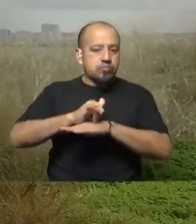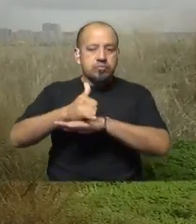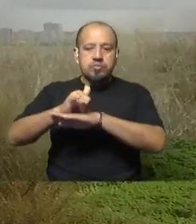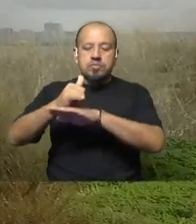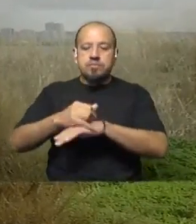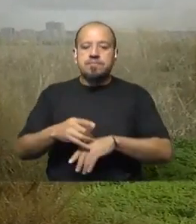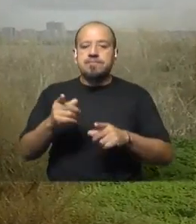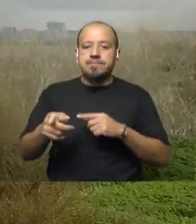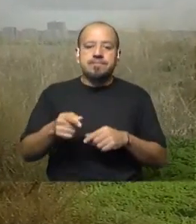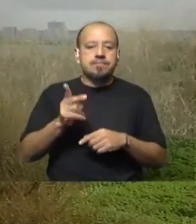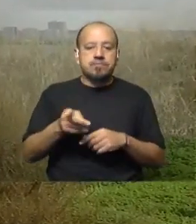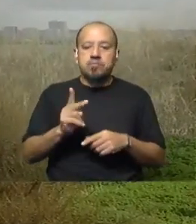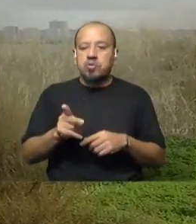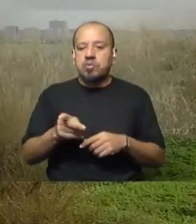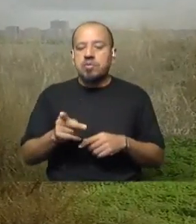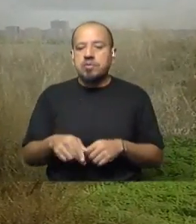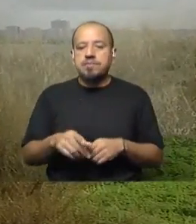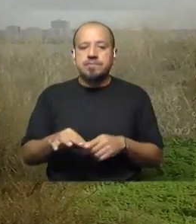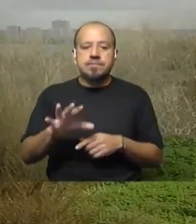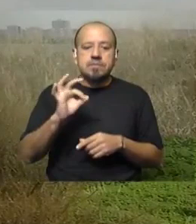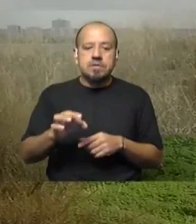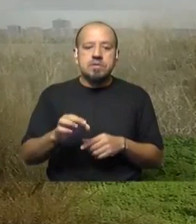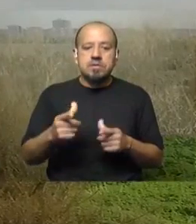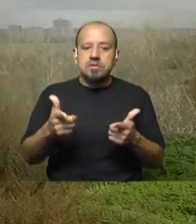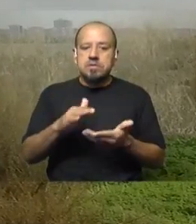la idea es que sea cero disturbio.